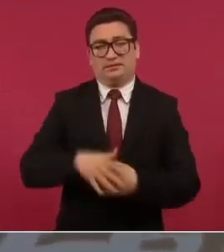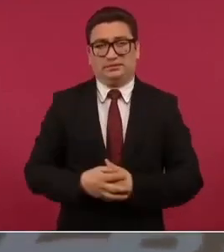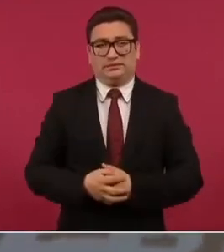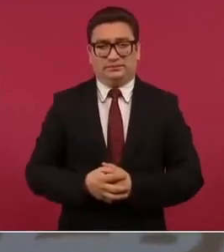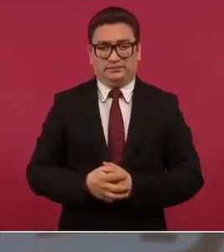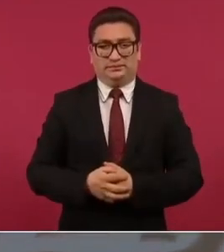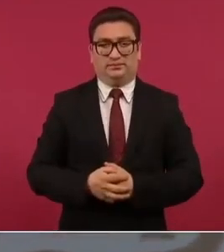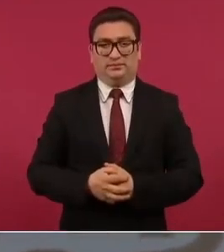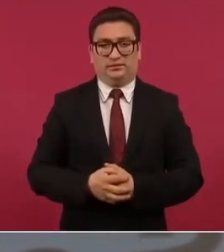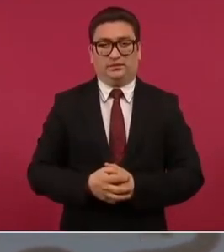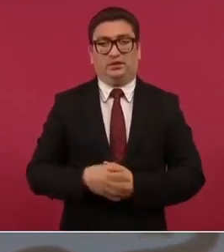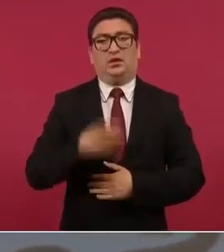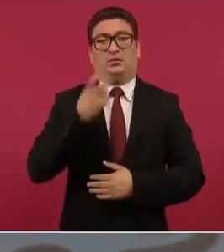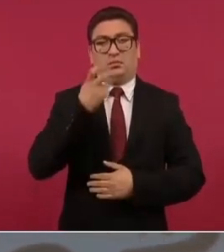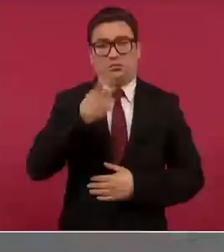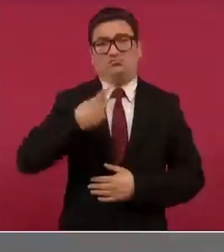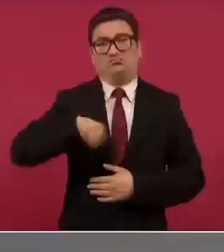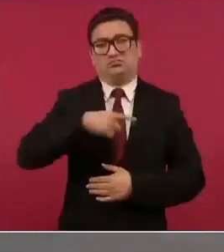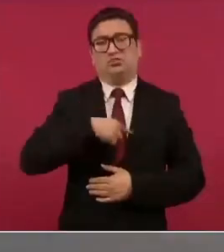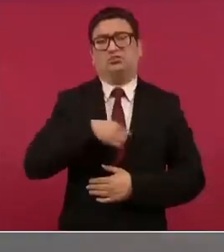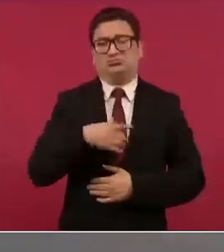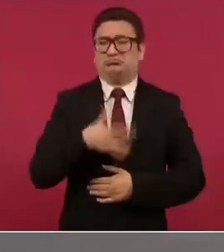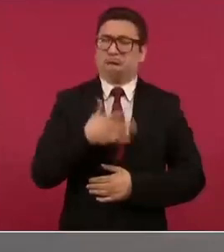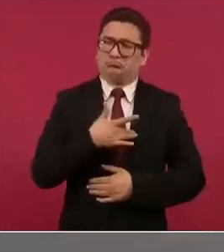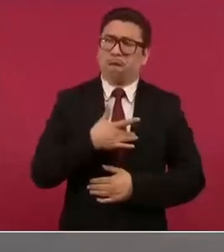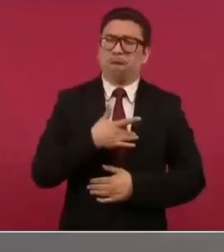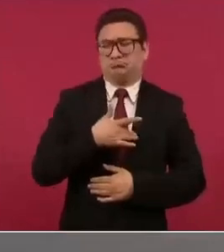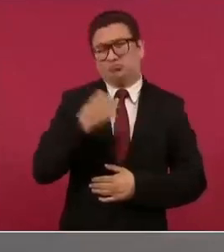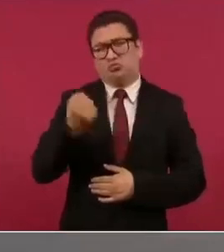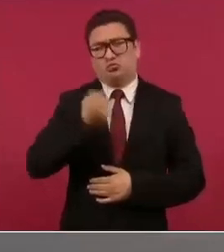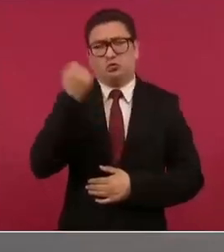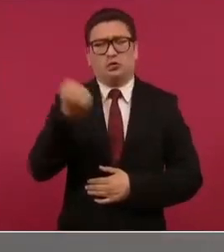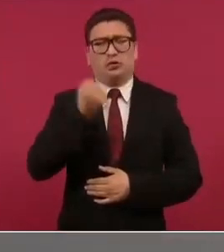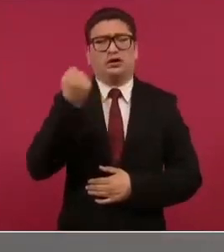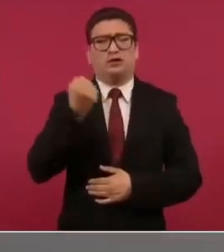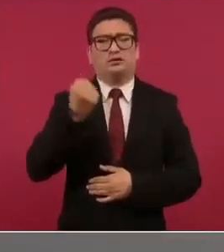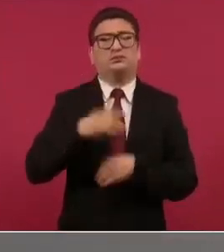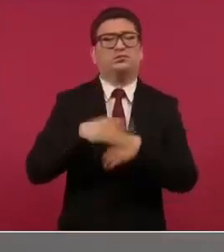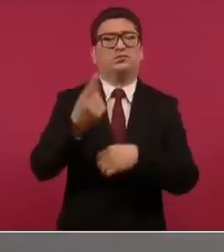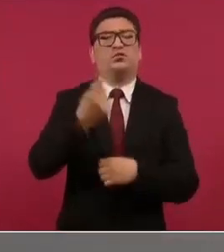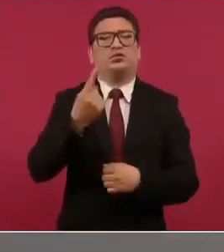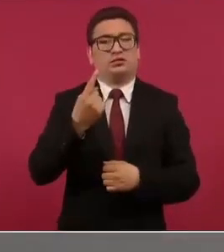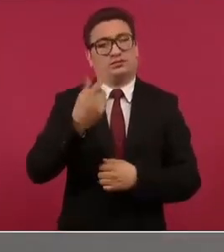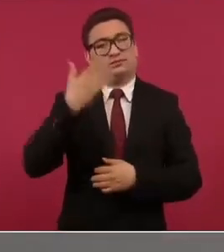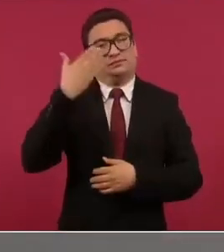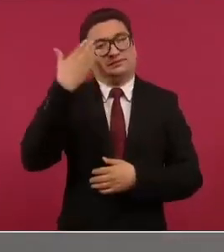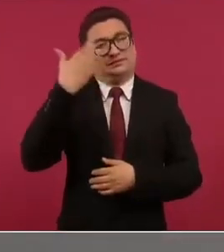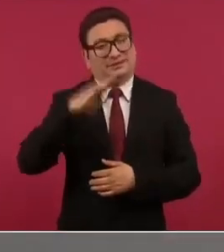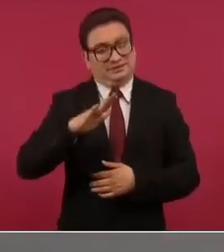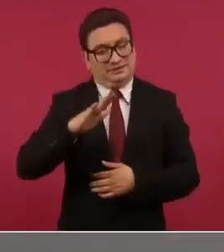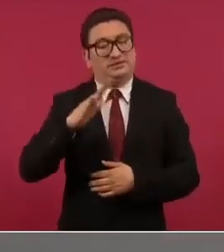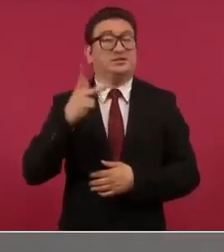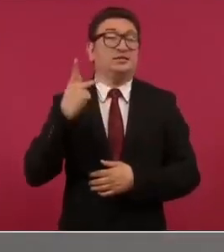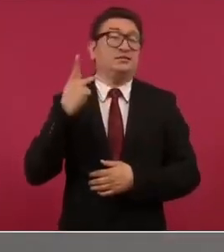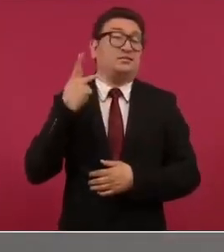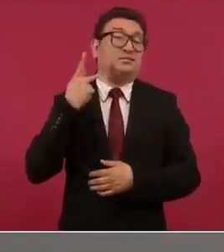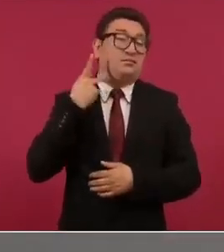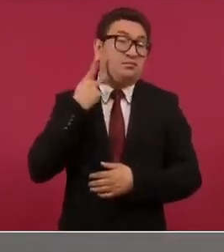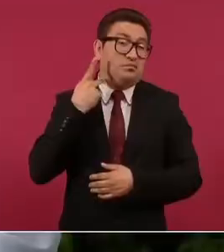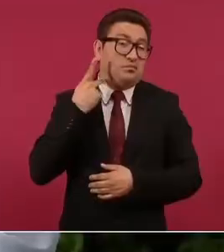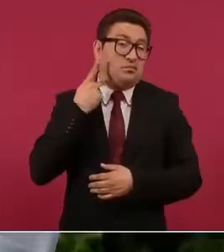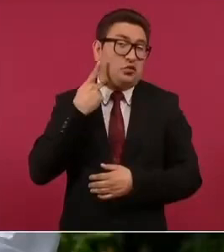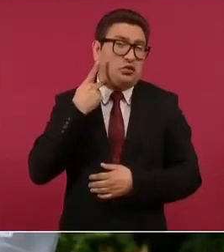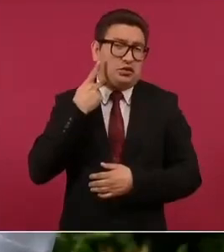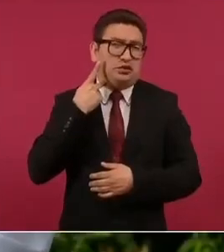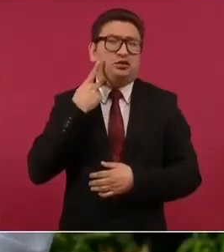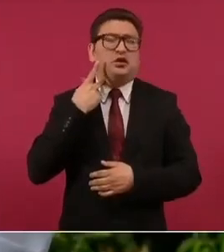tuvimos la suerte porque la política es virtud